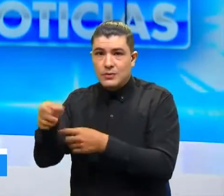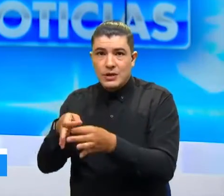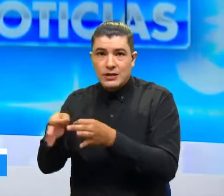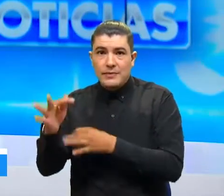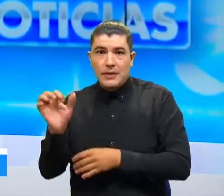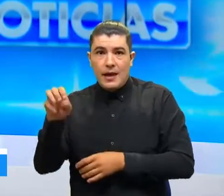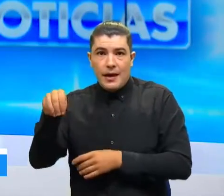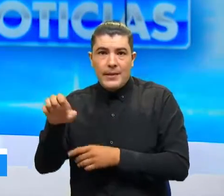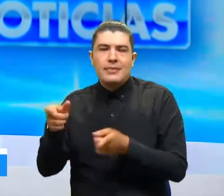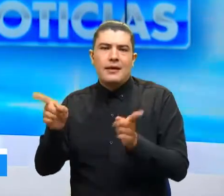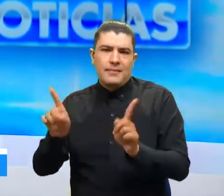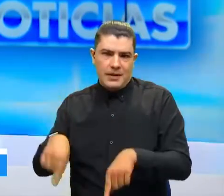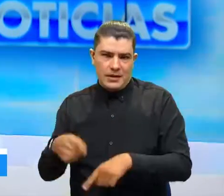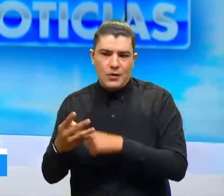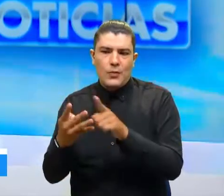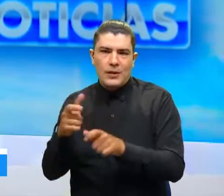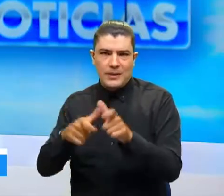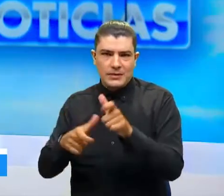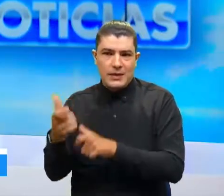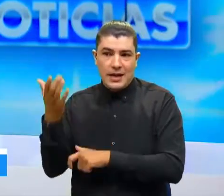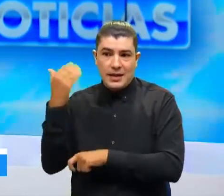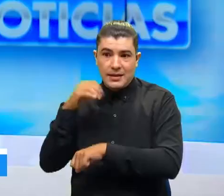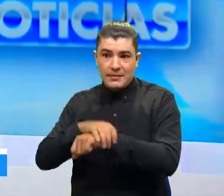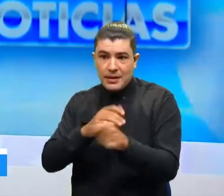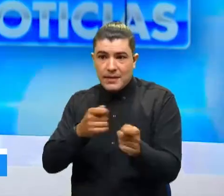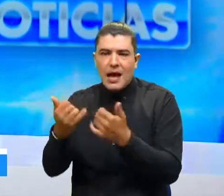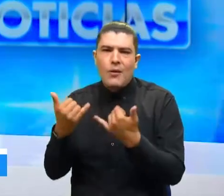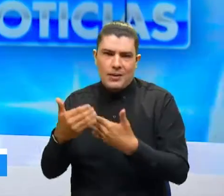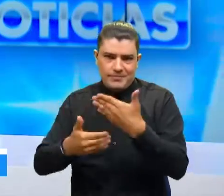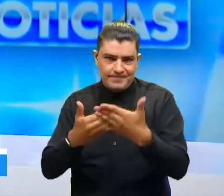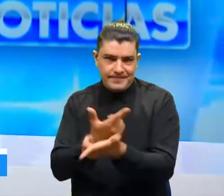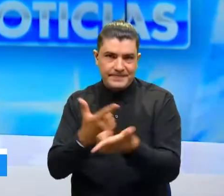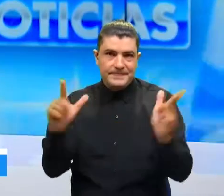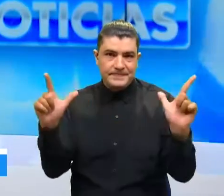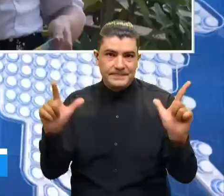liberadas. Diana López con toda la información a esta hora. Diana.